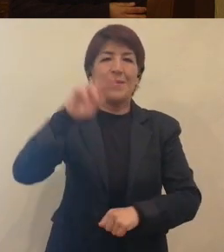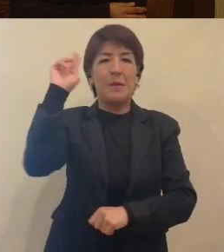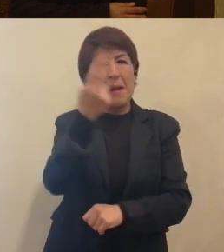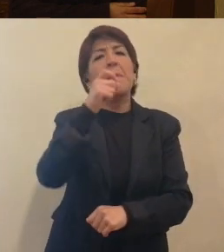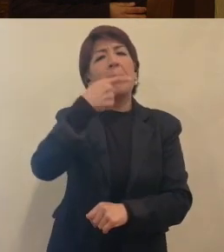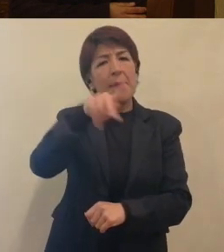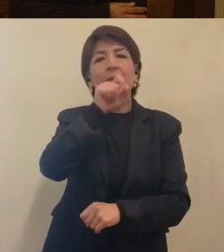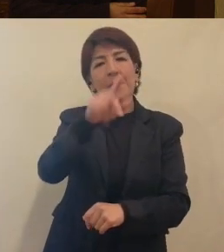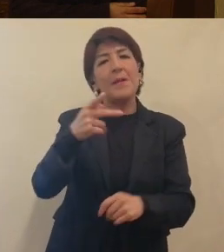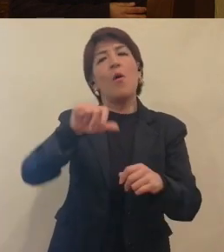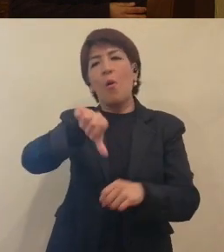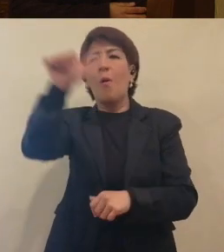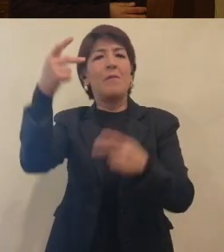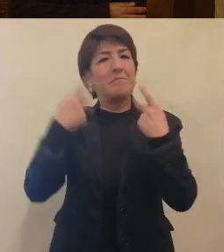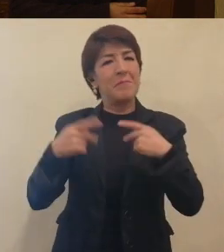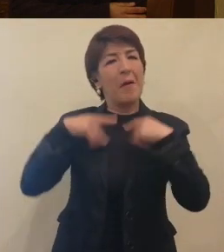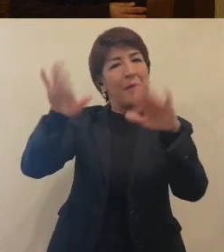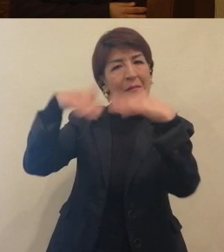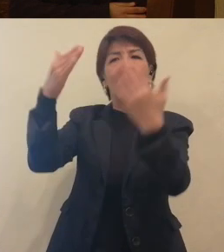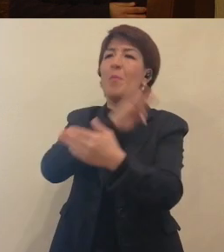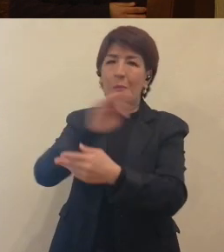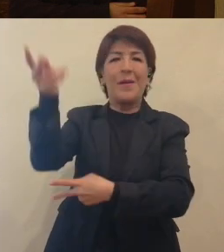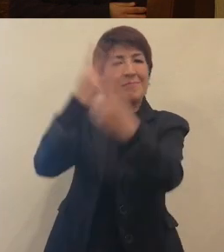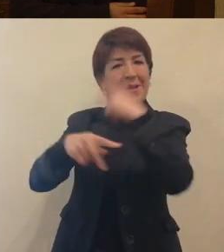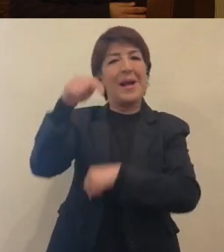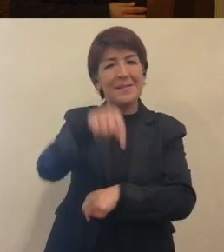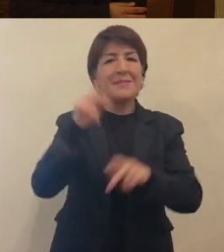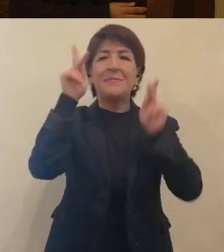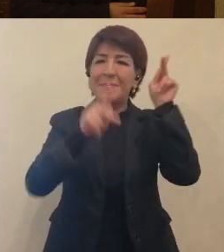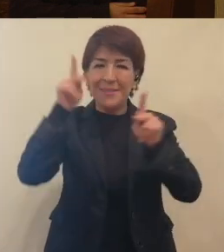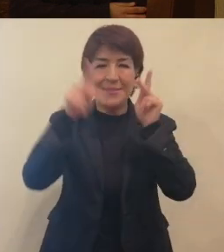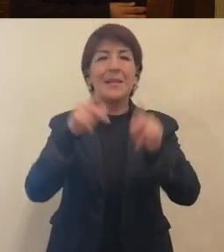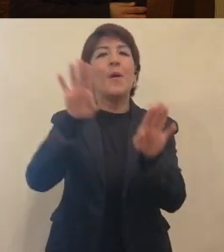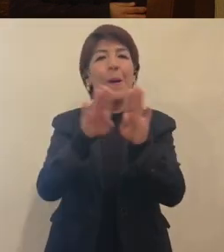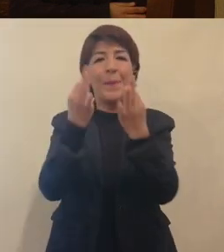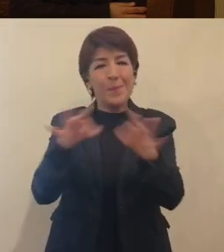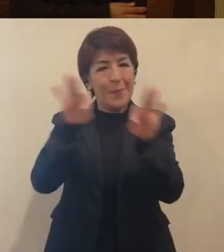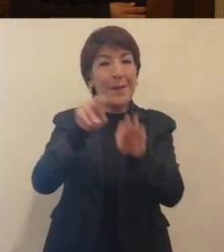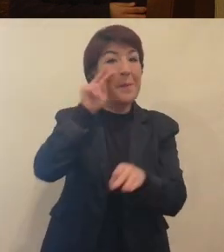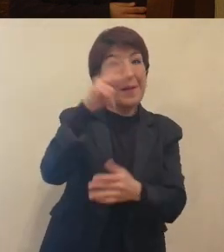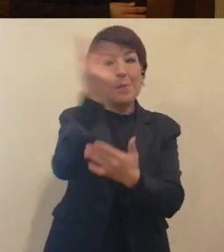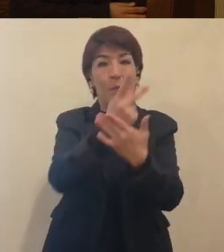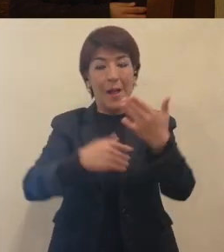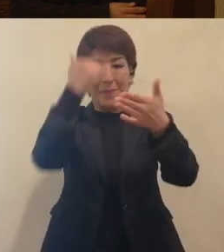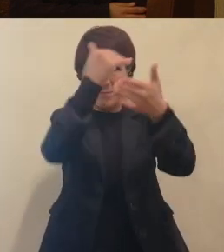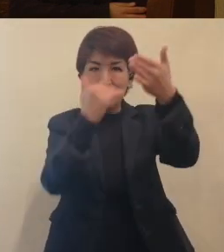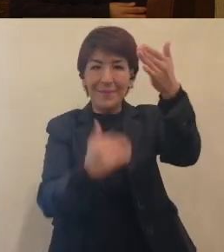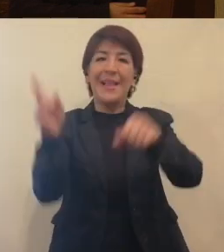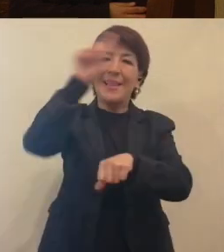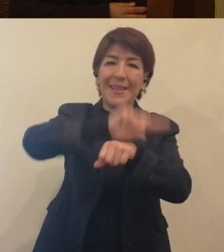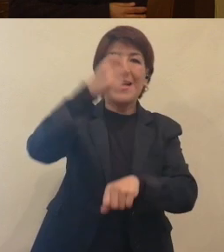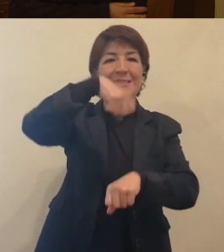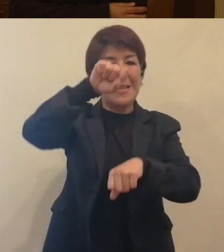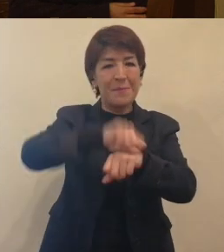universitario, pero también para las personas que vienen de afuera. Es importante que vean el programa, que vean